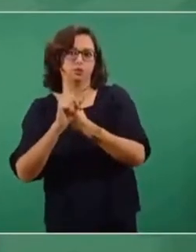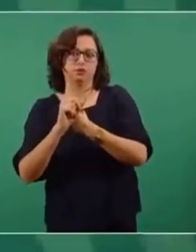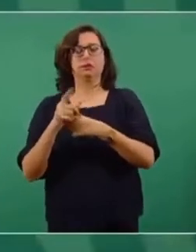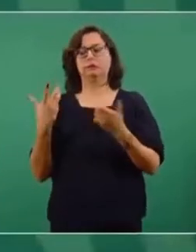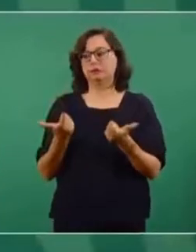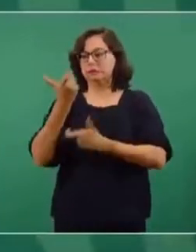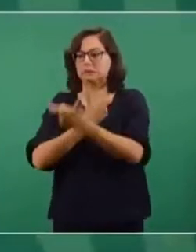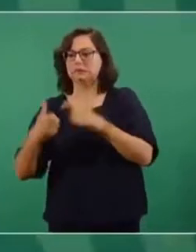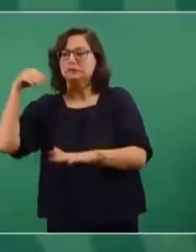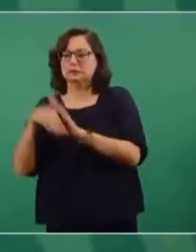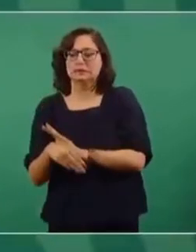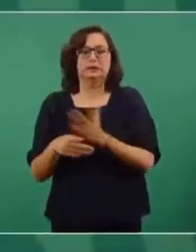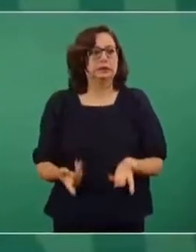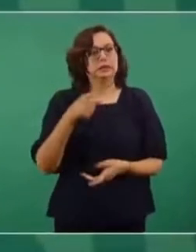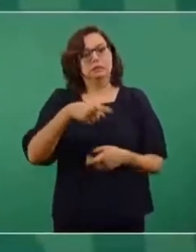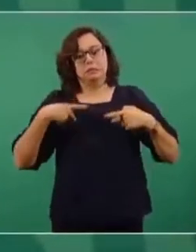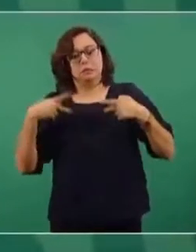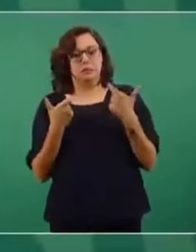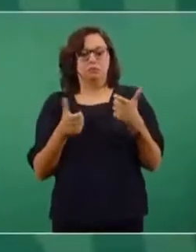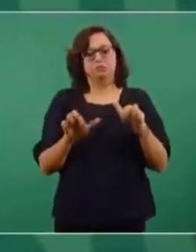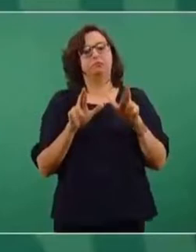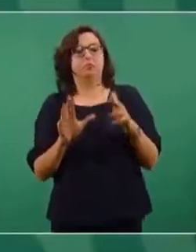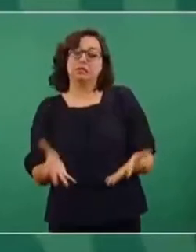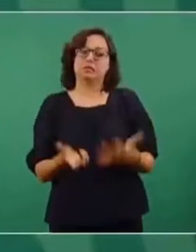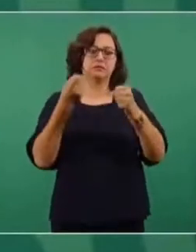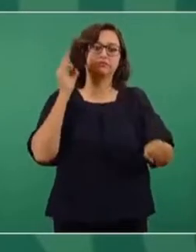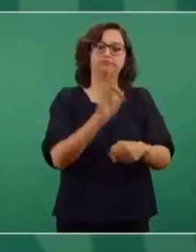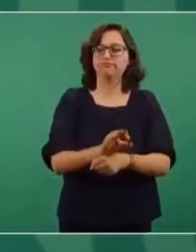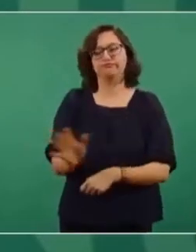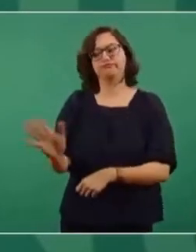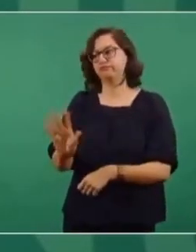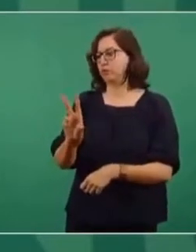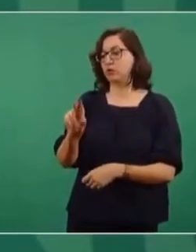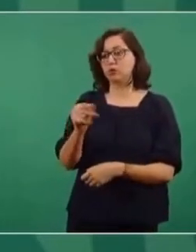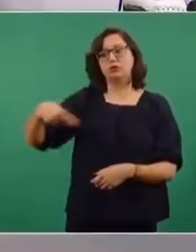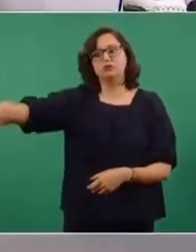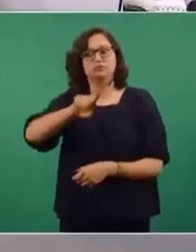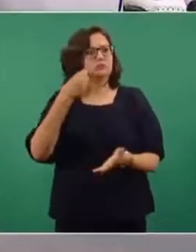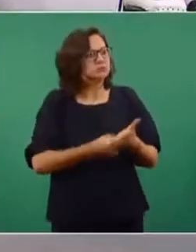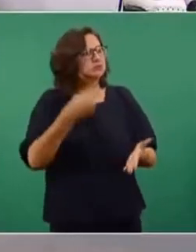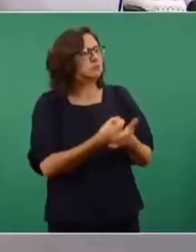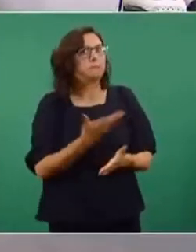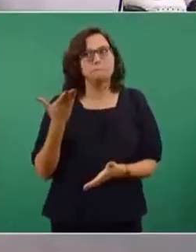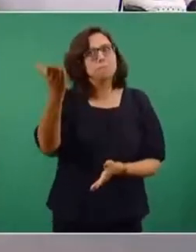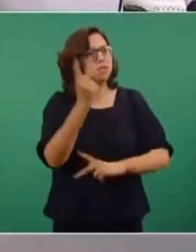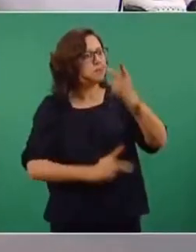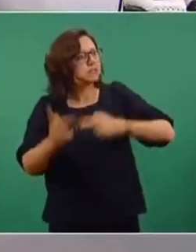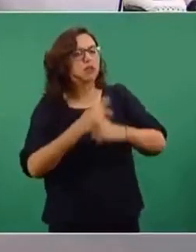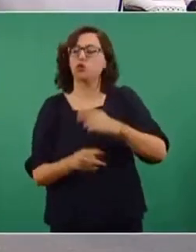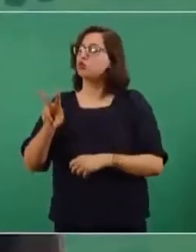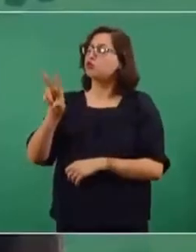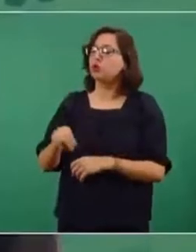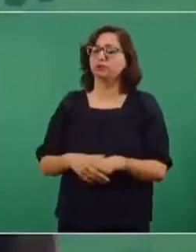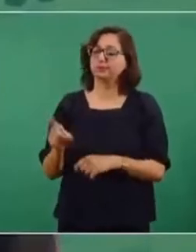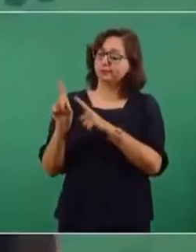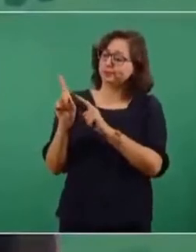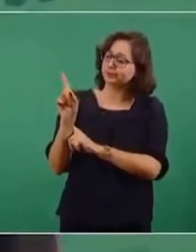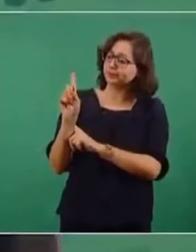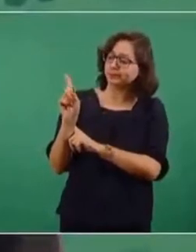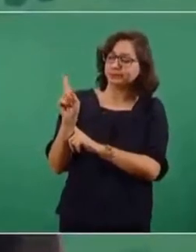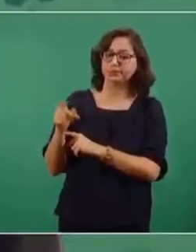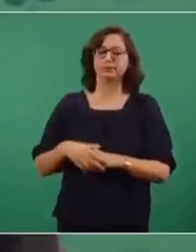me planteaban de que pidiéramos crédito. Dije no, porque diga mi dedito.